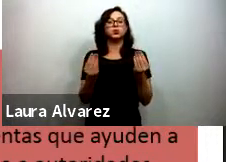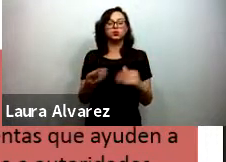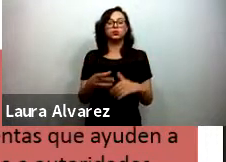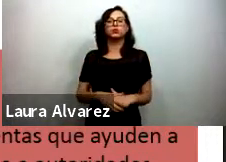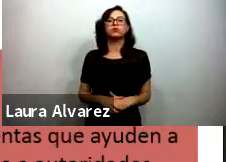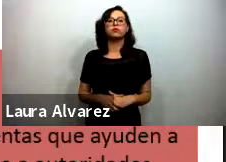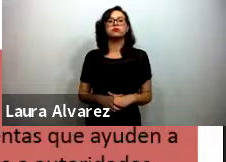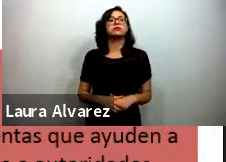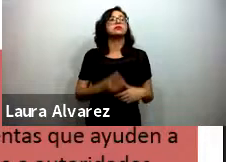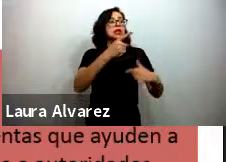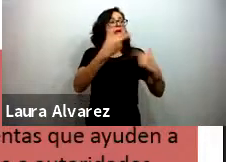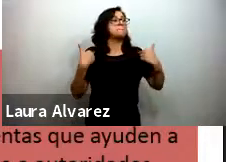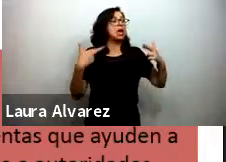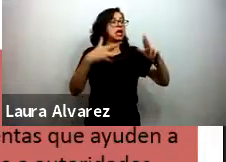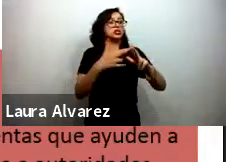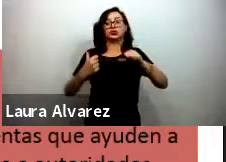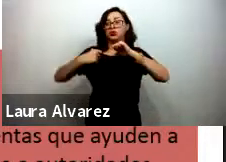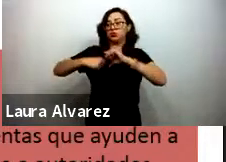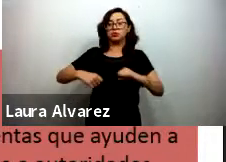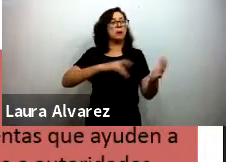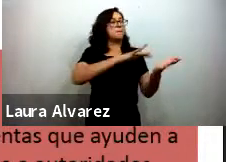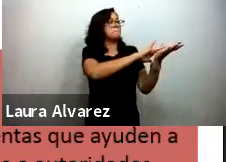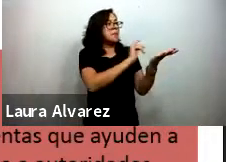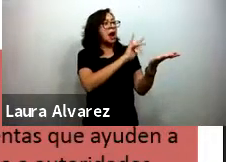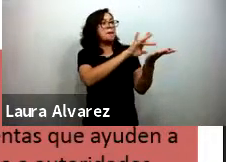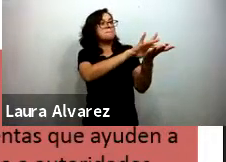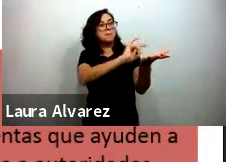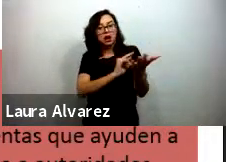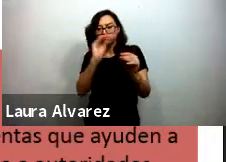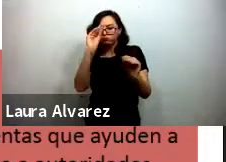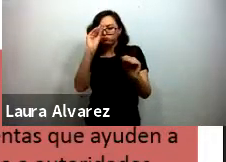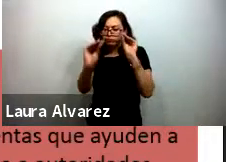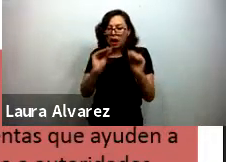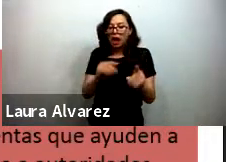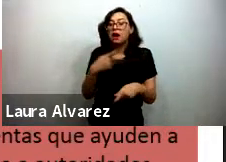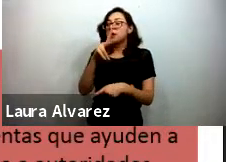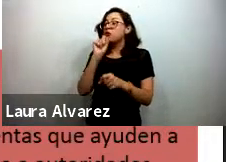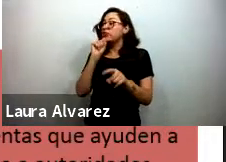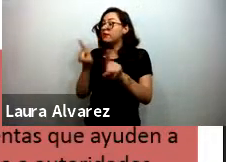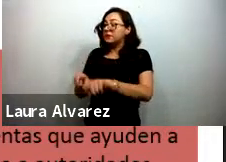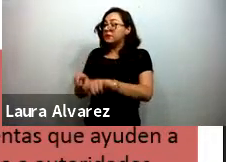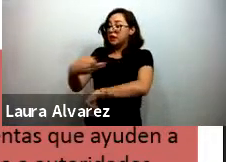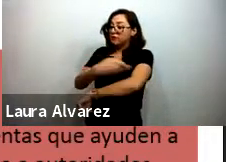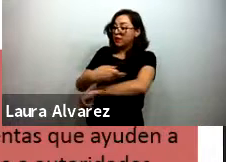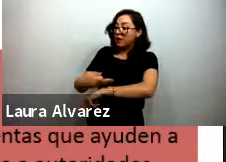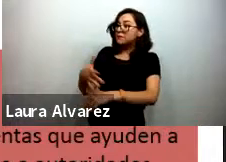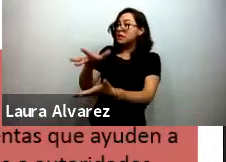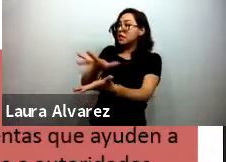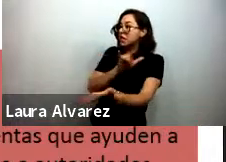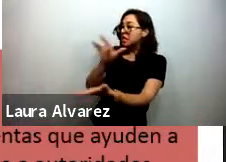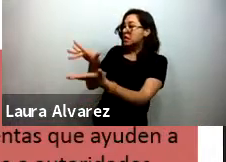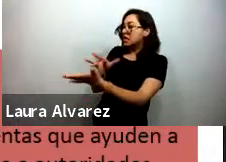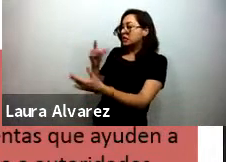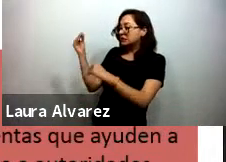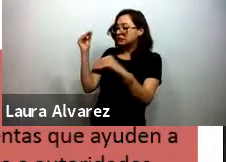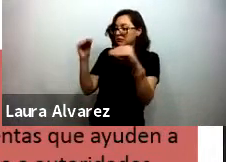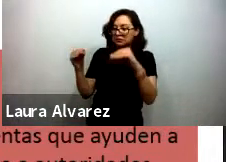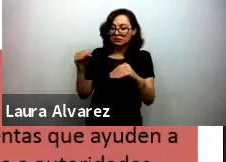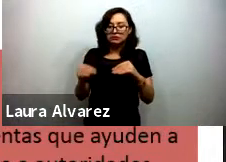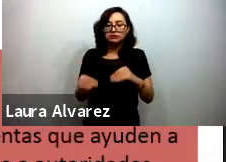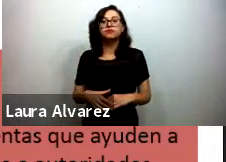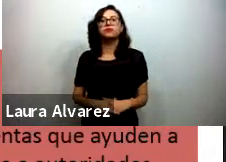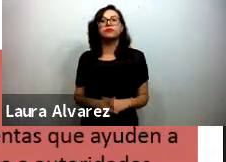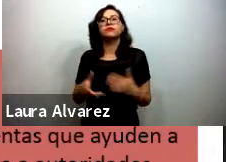maestros de autoridades pero también de miembros de las familias y por supuesto de